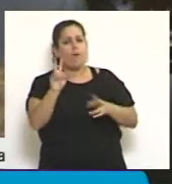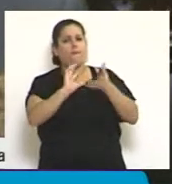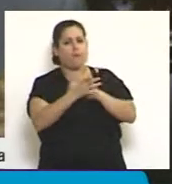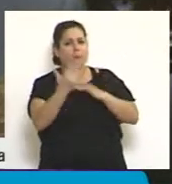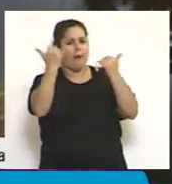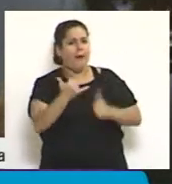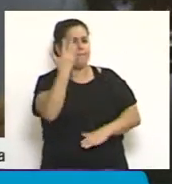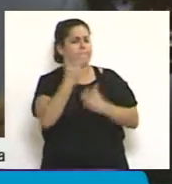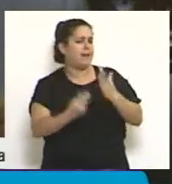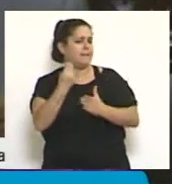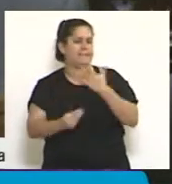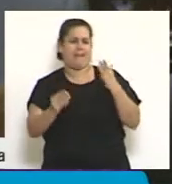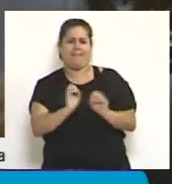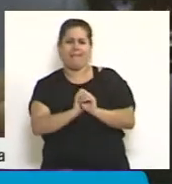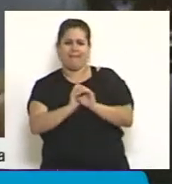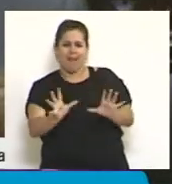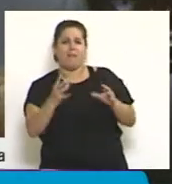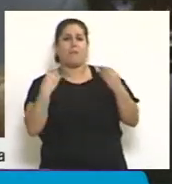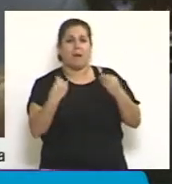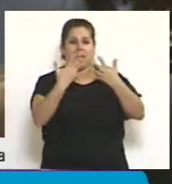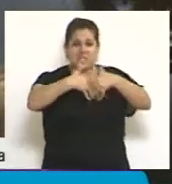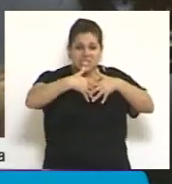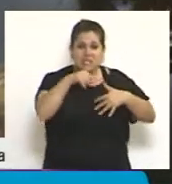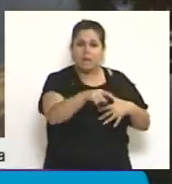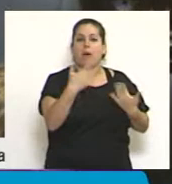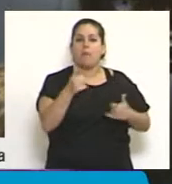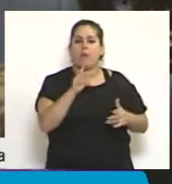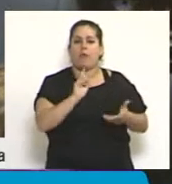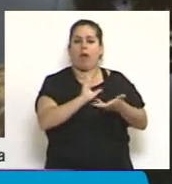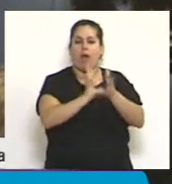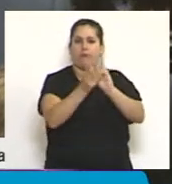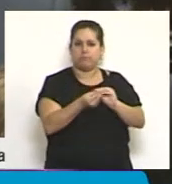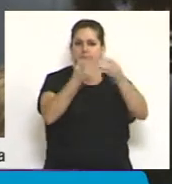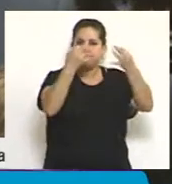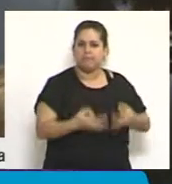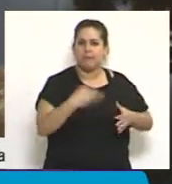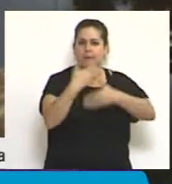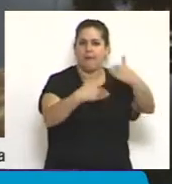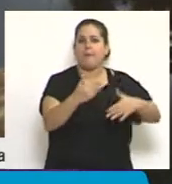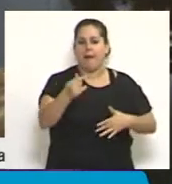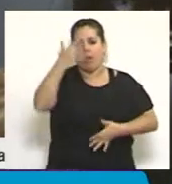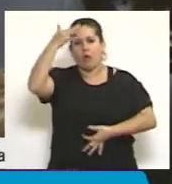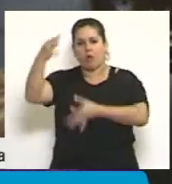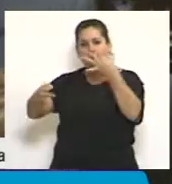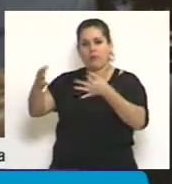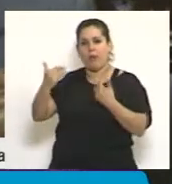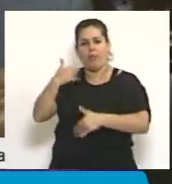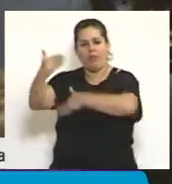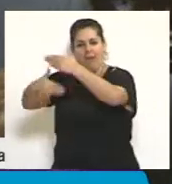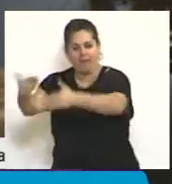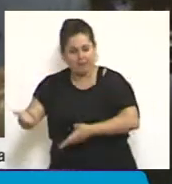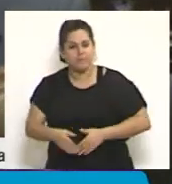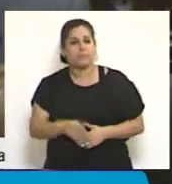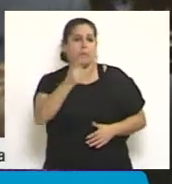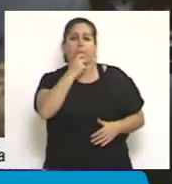graves defectos para que este sistema se pueda implementar y que le sirva al justiciable. Fíjense,